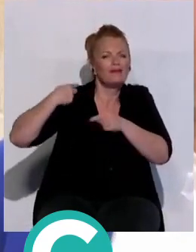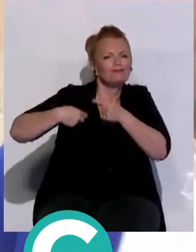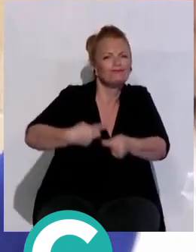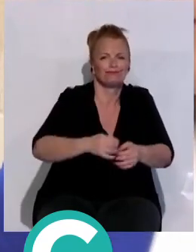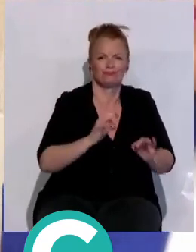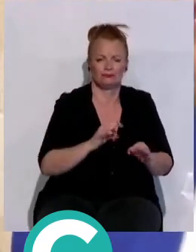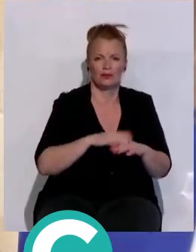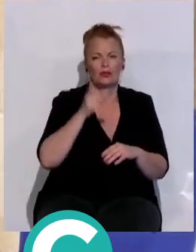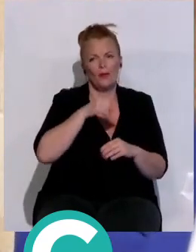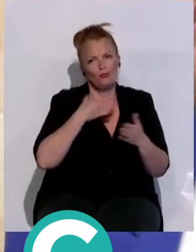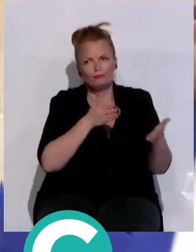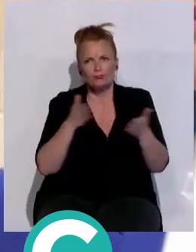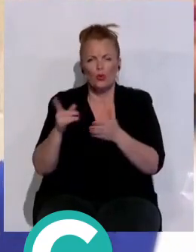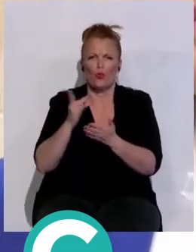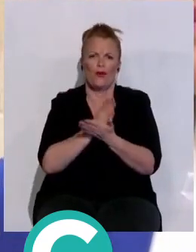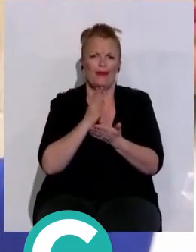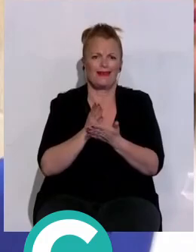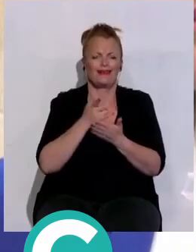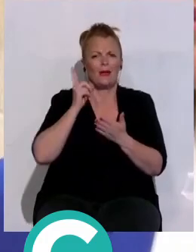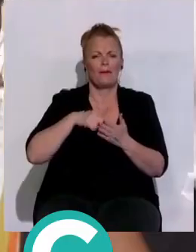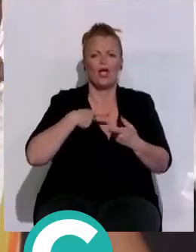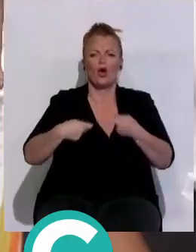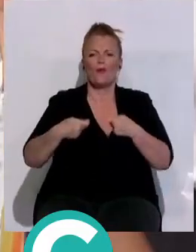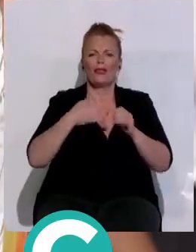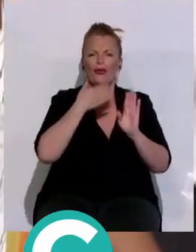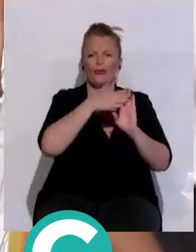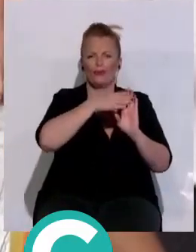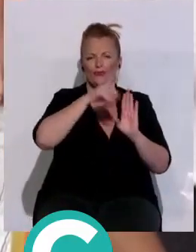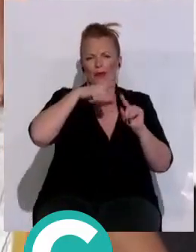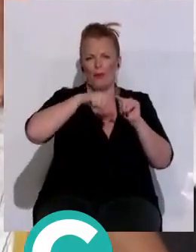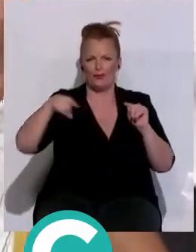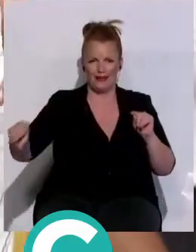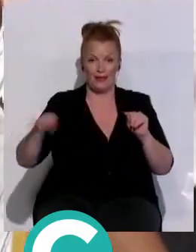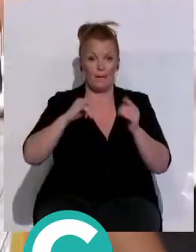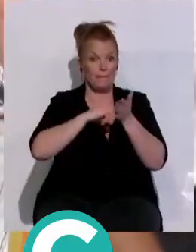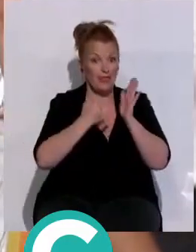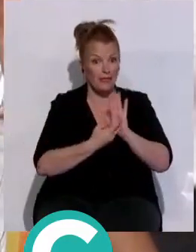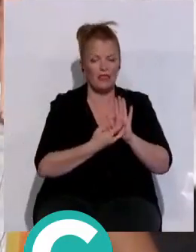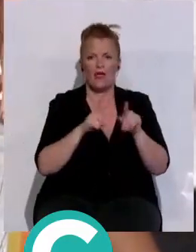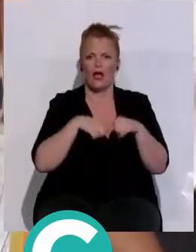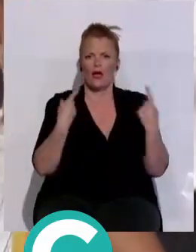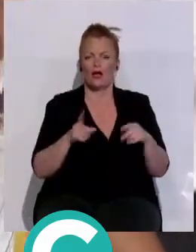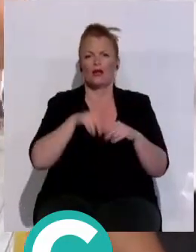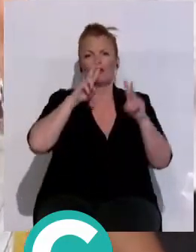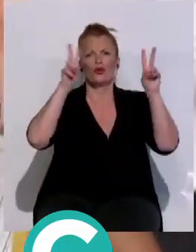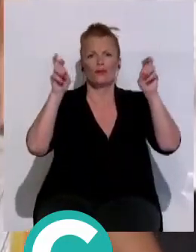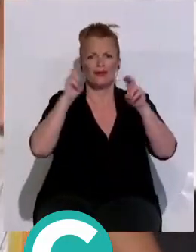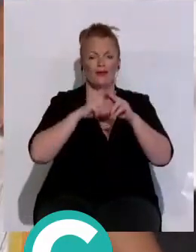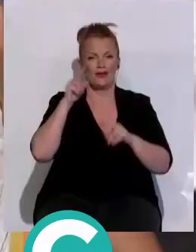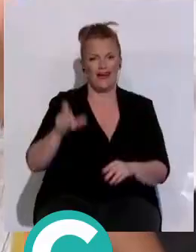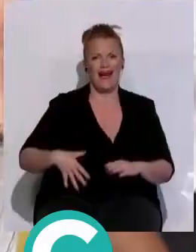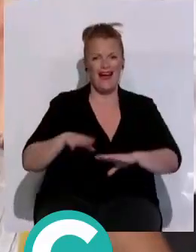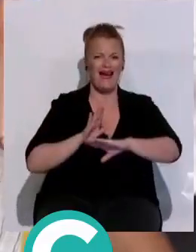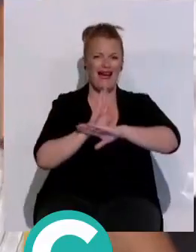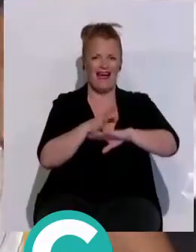también le quiero dedicar una parte al comercio de extramuros. Entre las medidas destacan la denominada por el candidato a la Alcaldía Bruno García